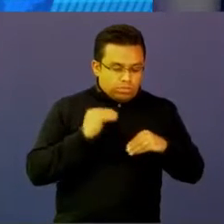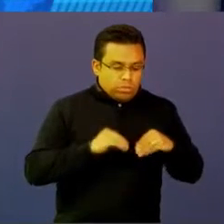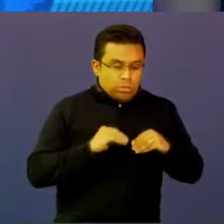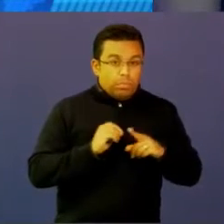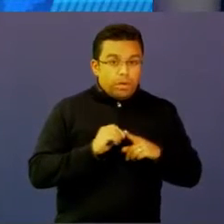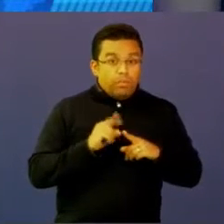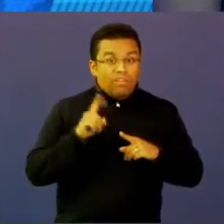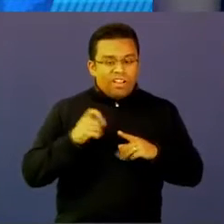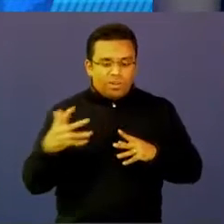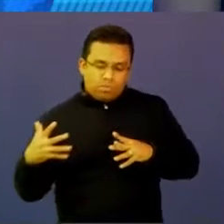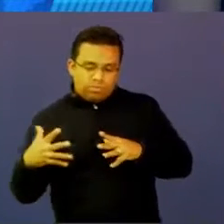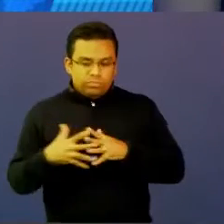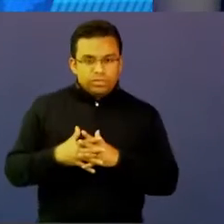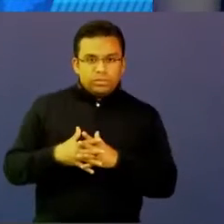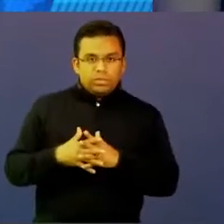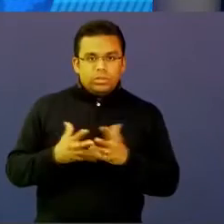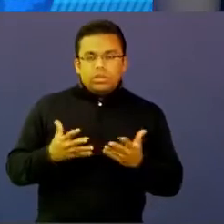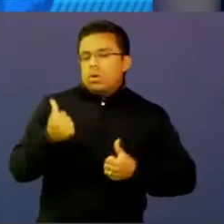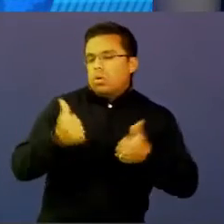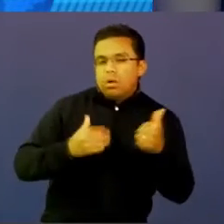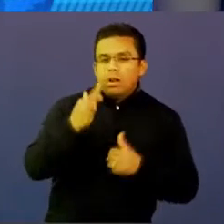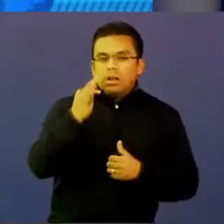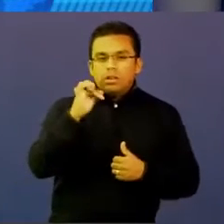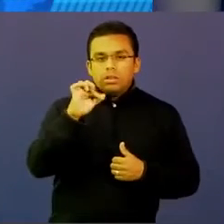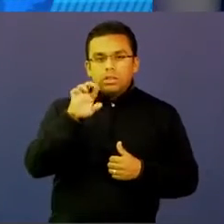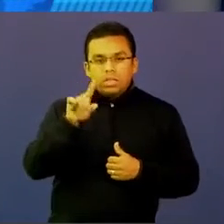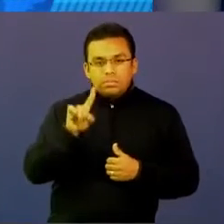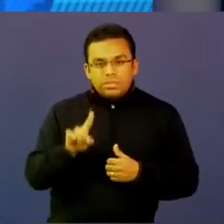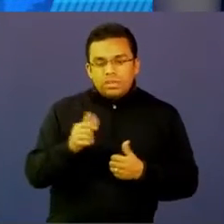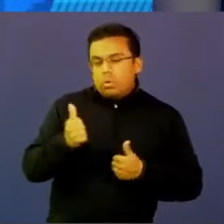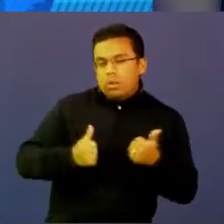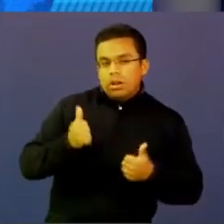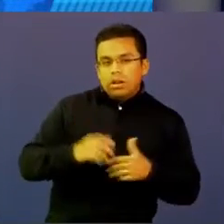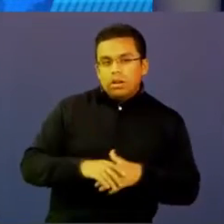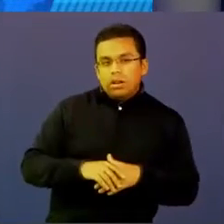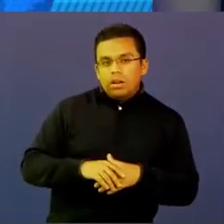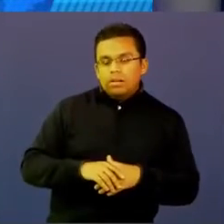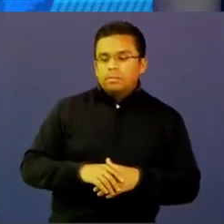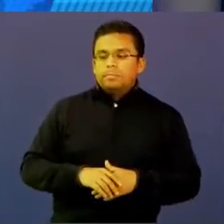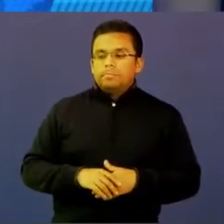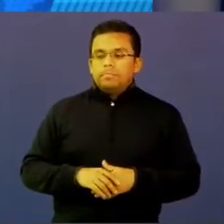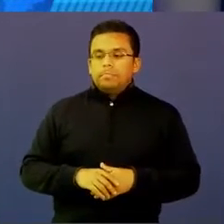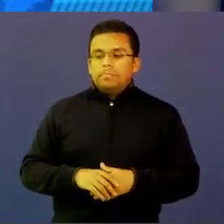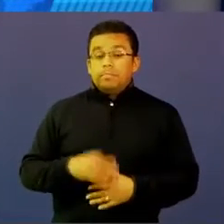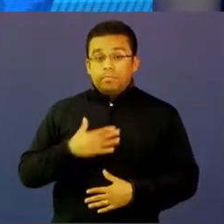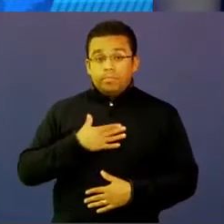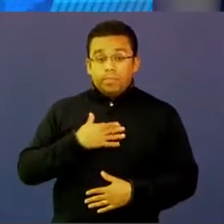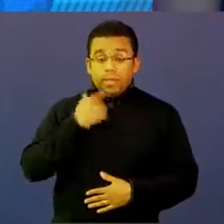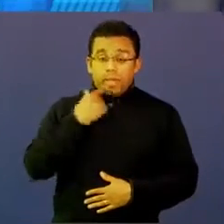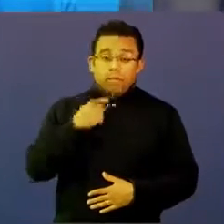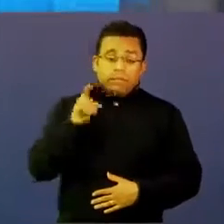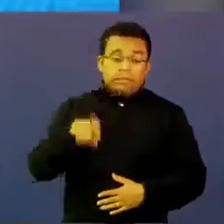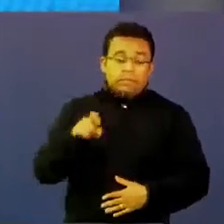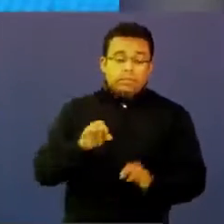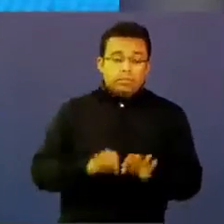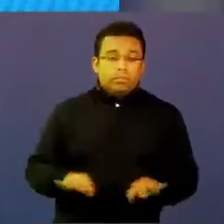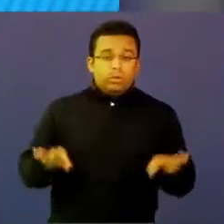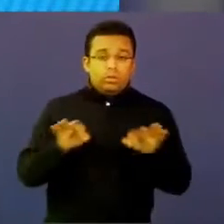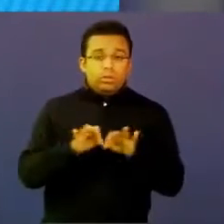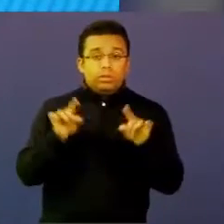¿Qué tips podríamos darles? Yo diría que el desafío de los medios y las mediaciones